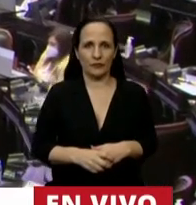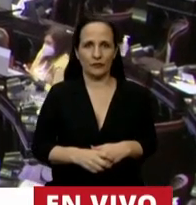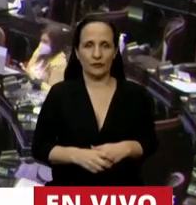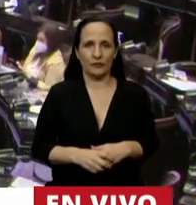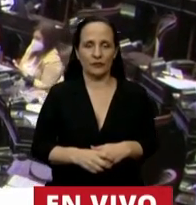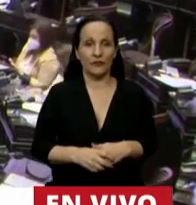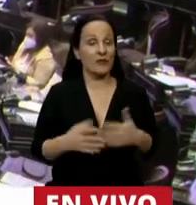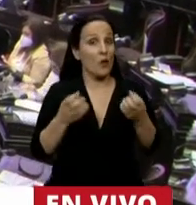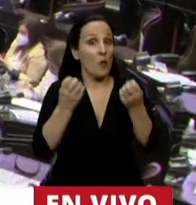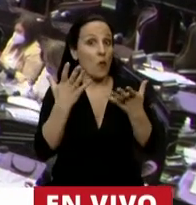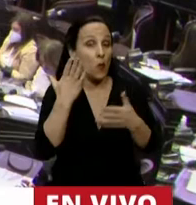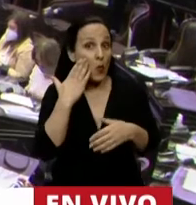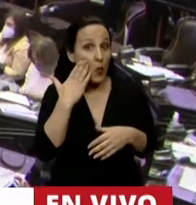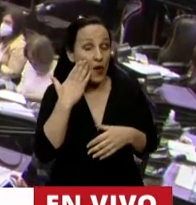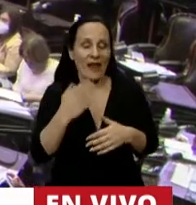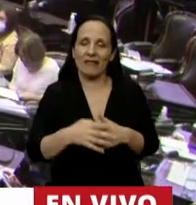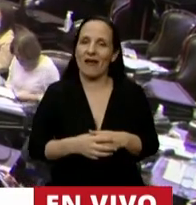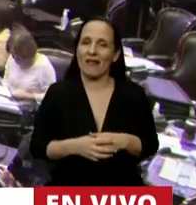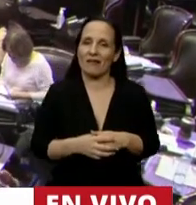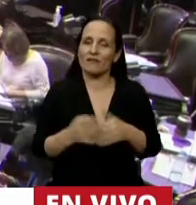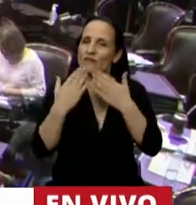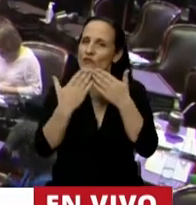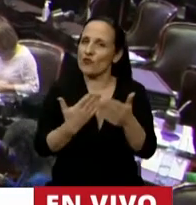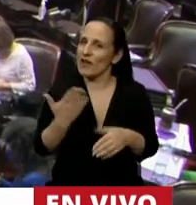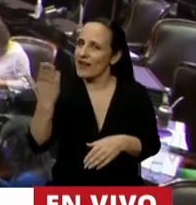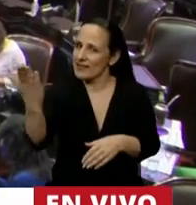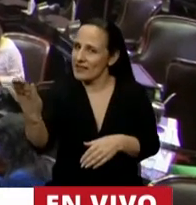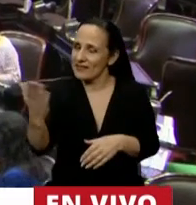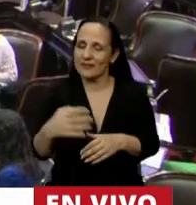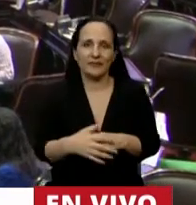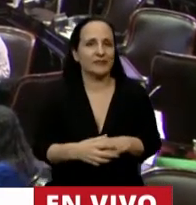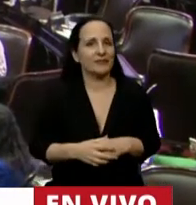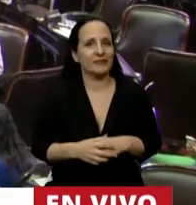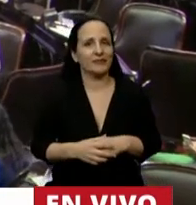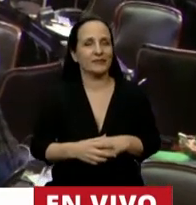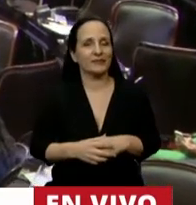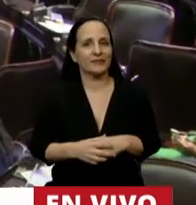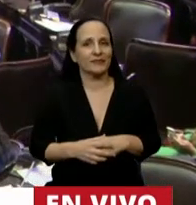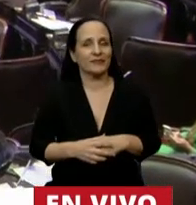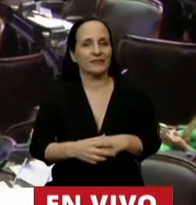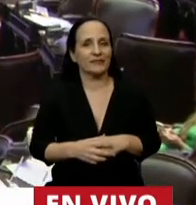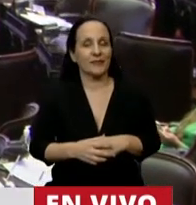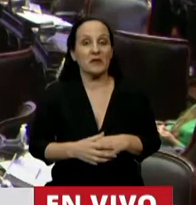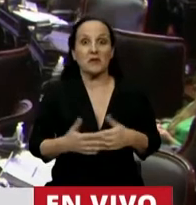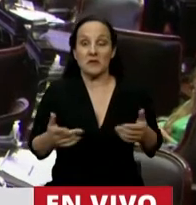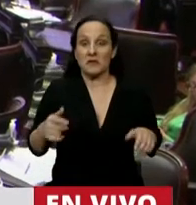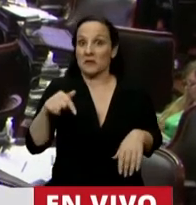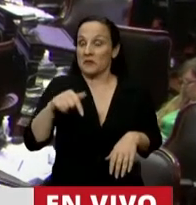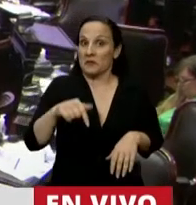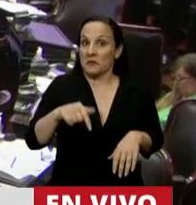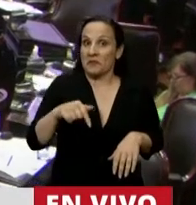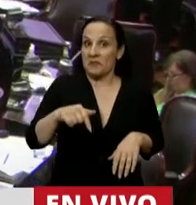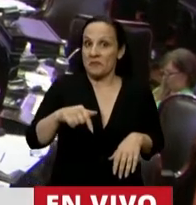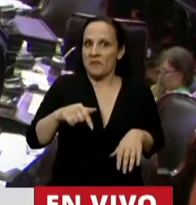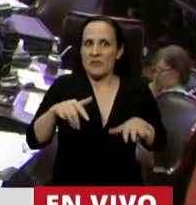Buenas tardes, muchas gracias Presidenta. Estamos en una circunstancia